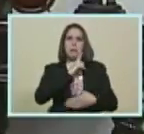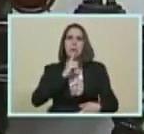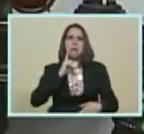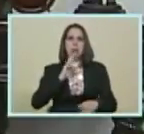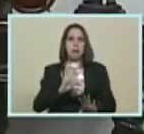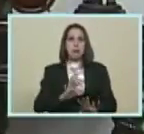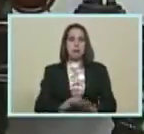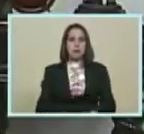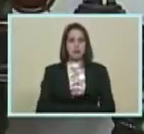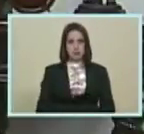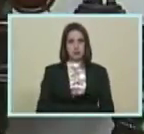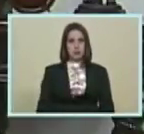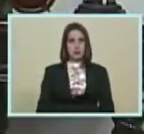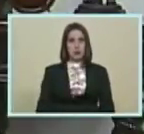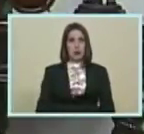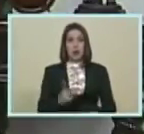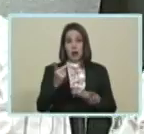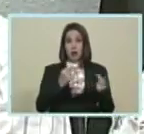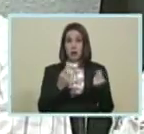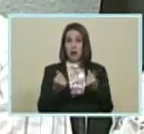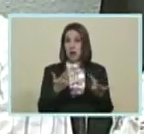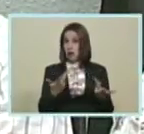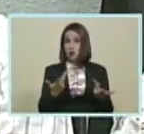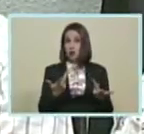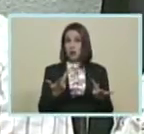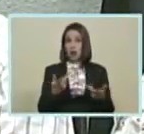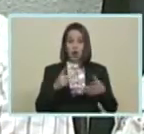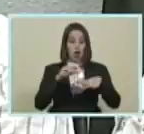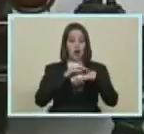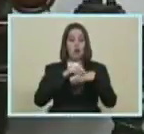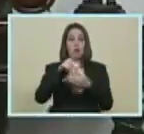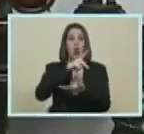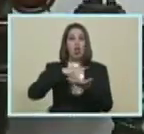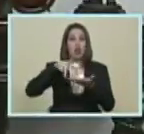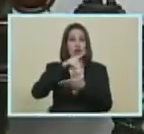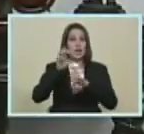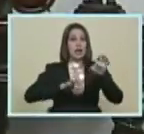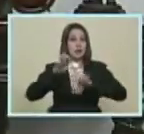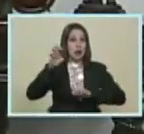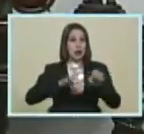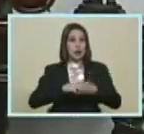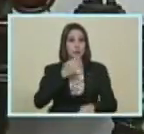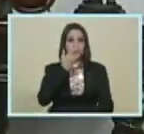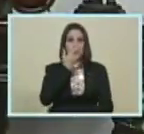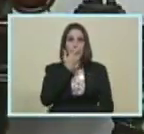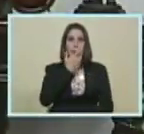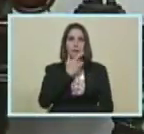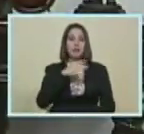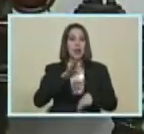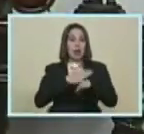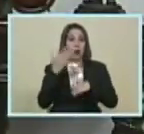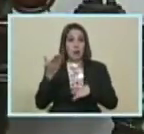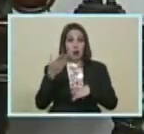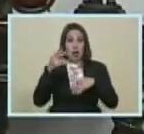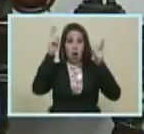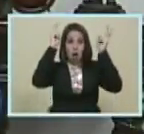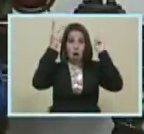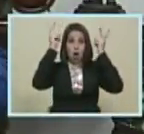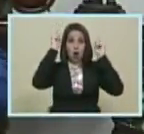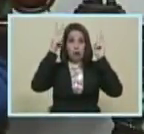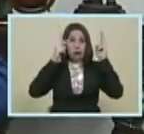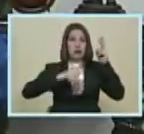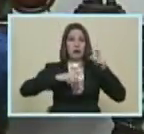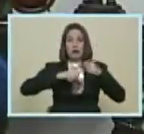Para la economía Para la Proteína animal Porque los conejos Ustedes saben Además se